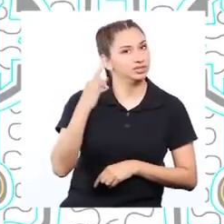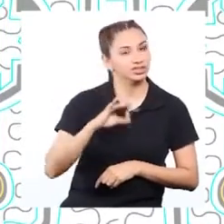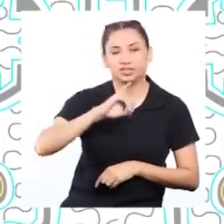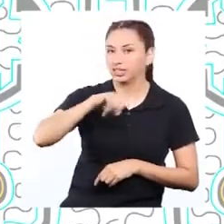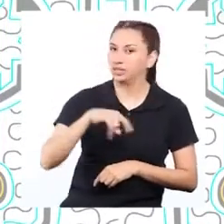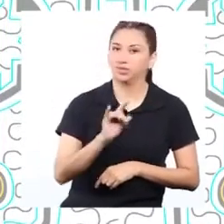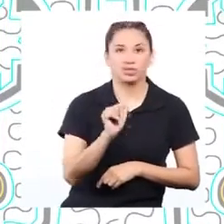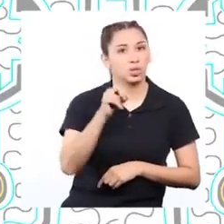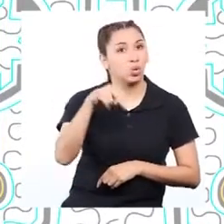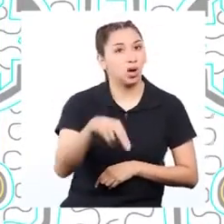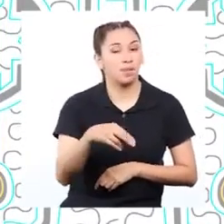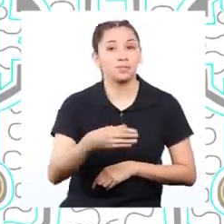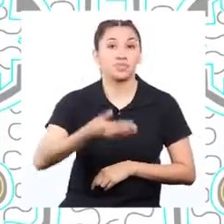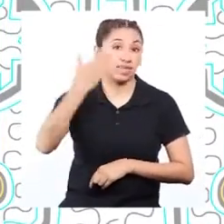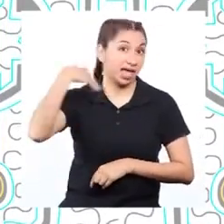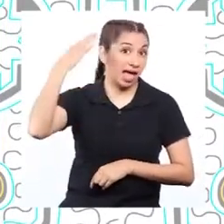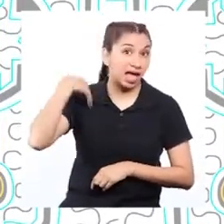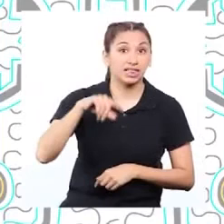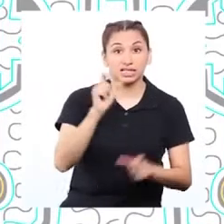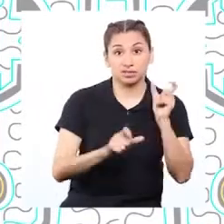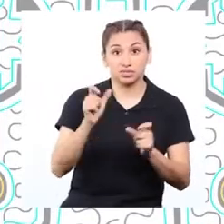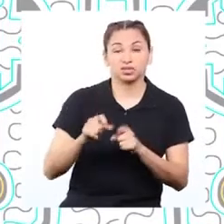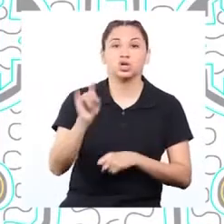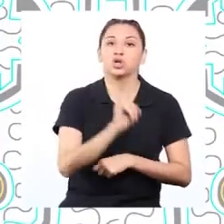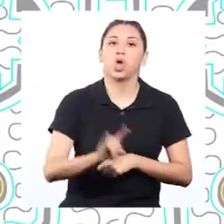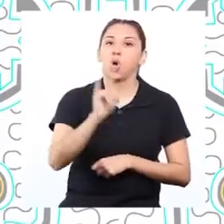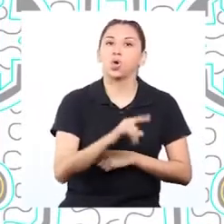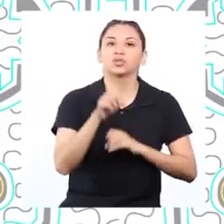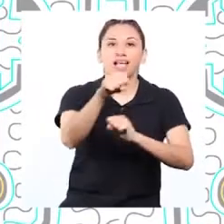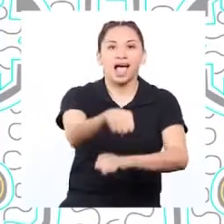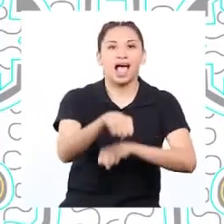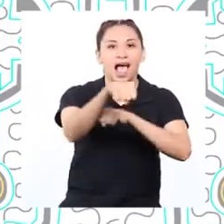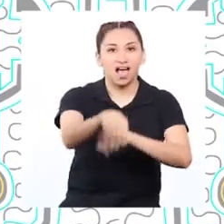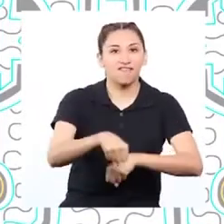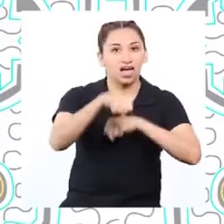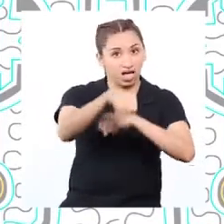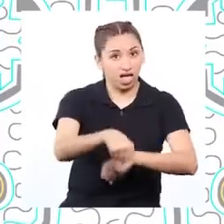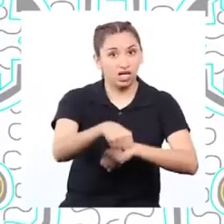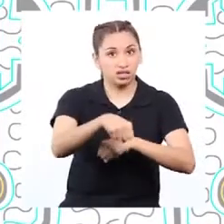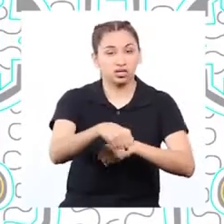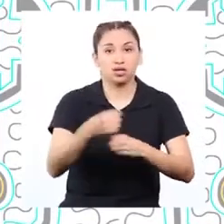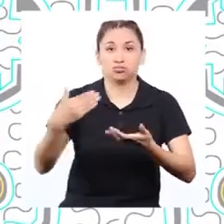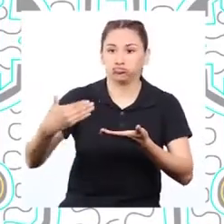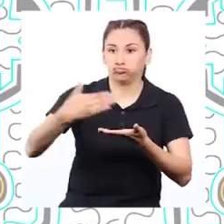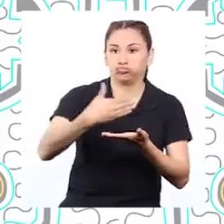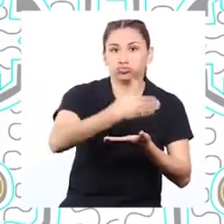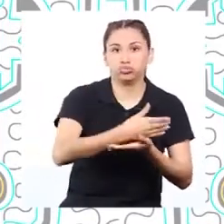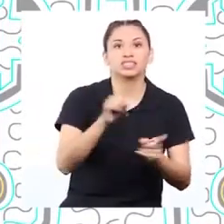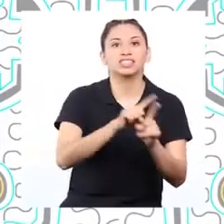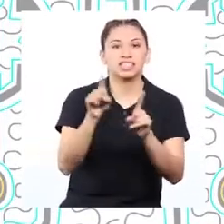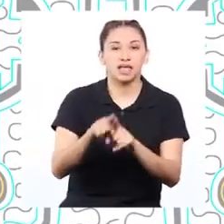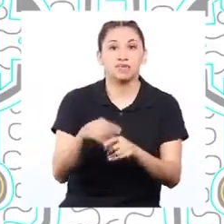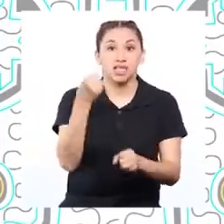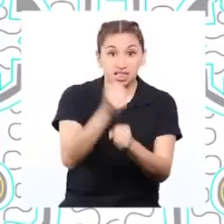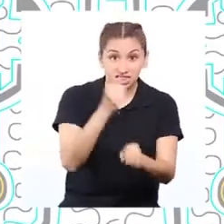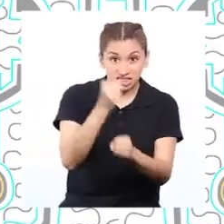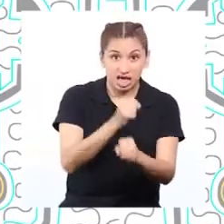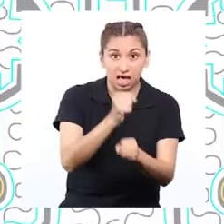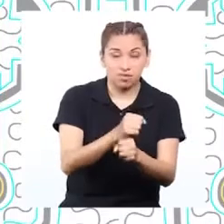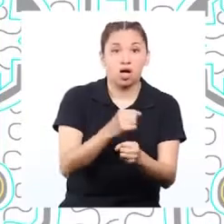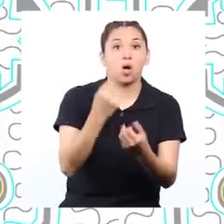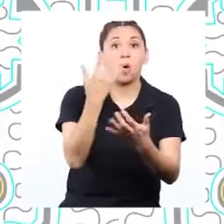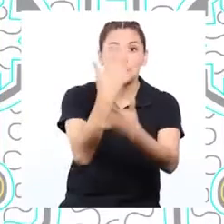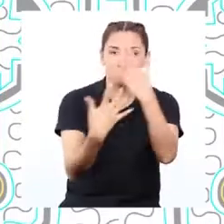siempre, Juan. Antes las personas utilizaban caballos para transportarse. También se usaba la fuerza humana para los